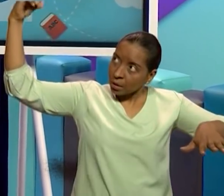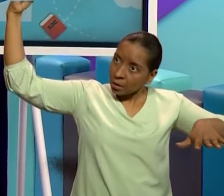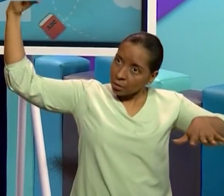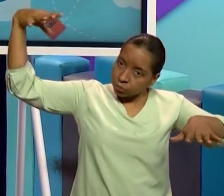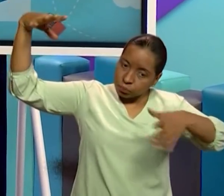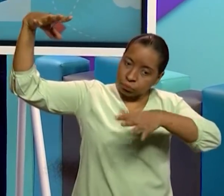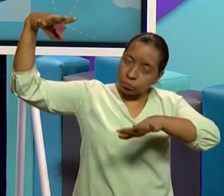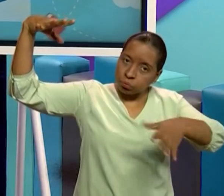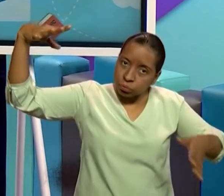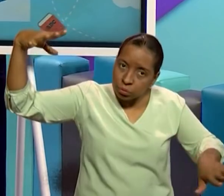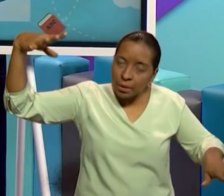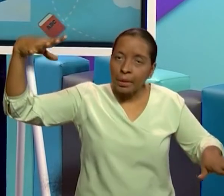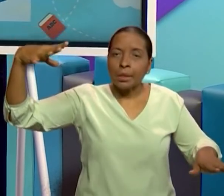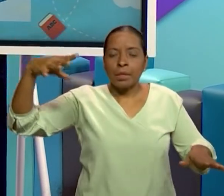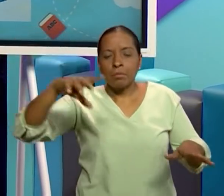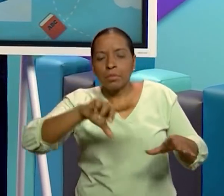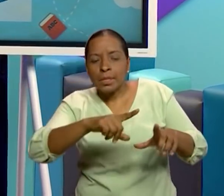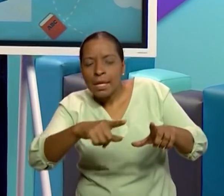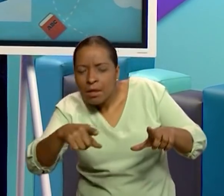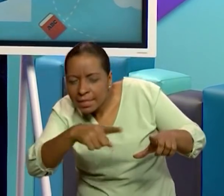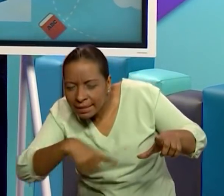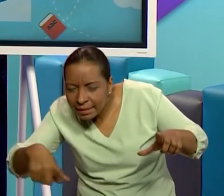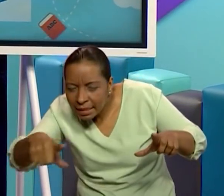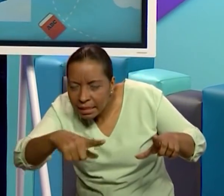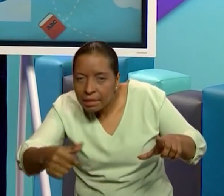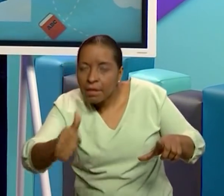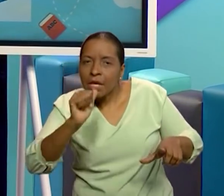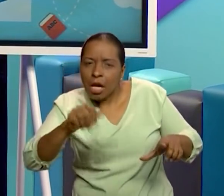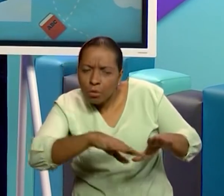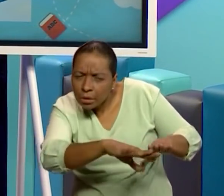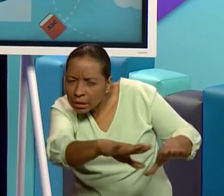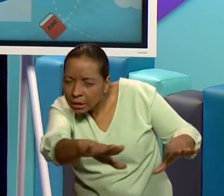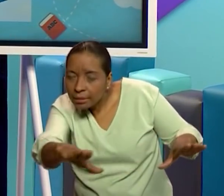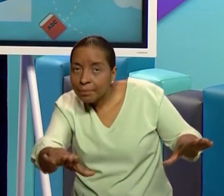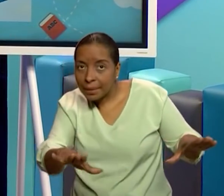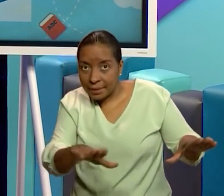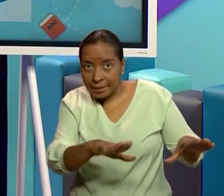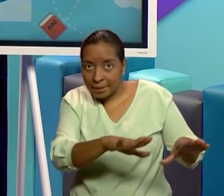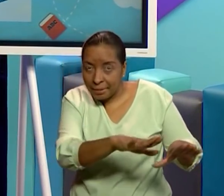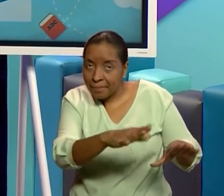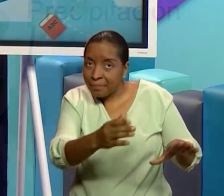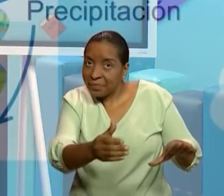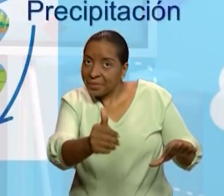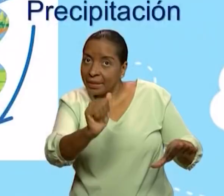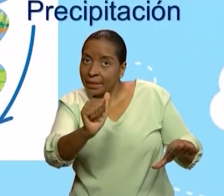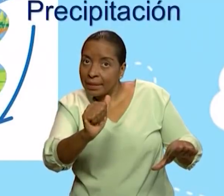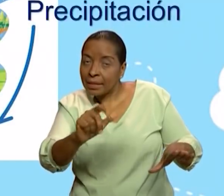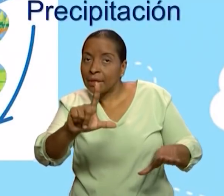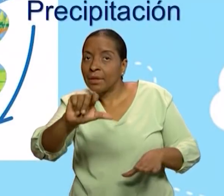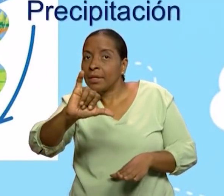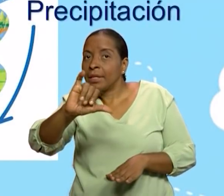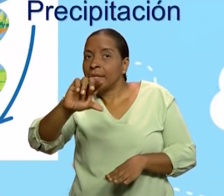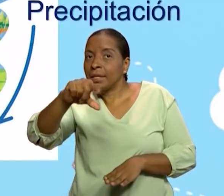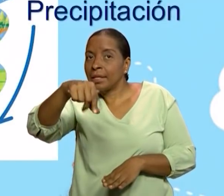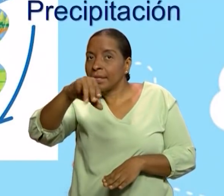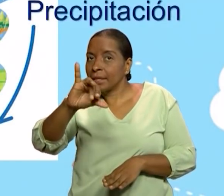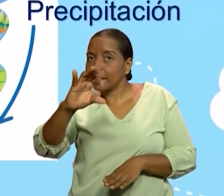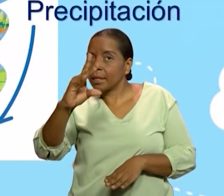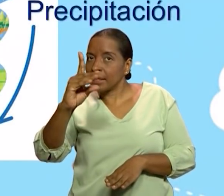los océanos y la charquita que están en el patio también. Entonces el agua que estaba en estado líquido se